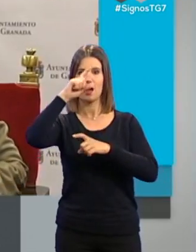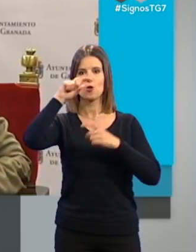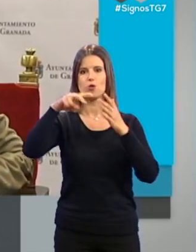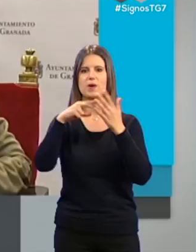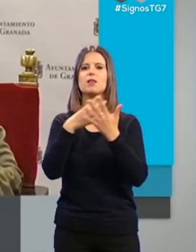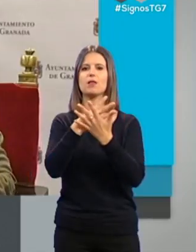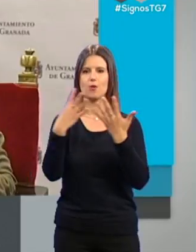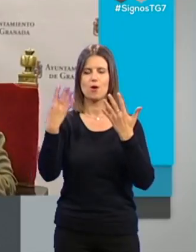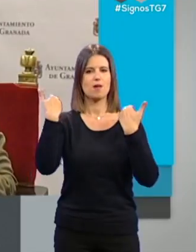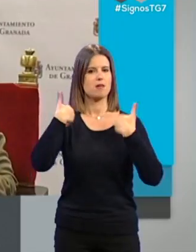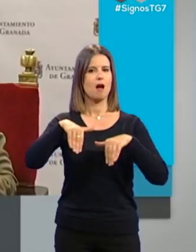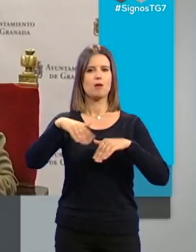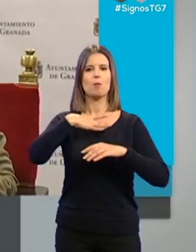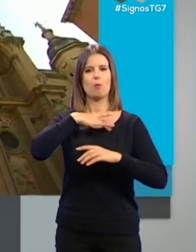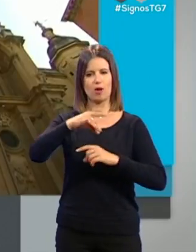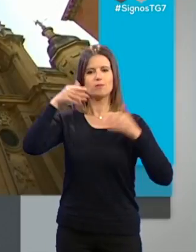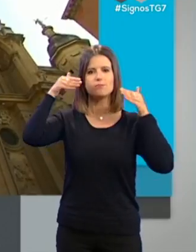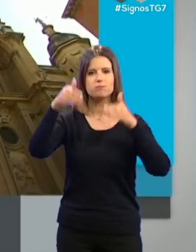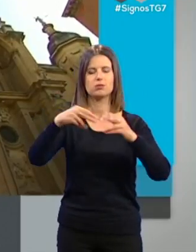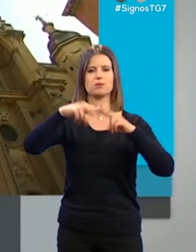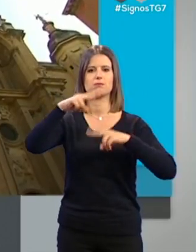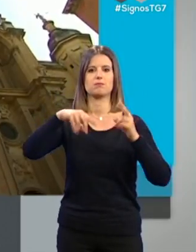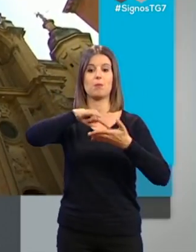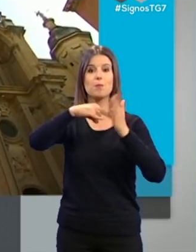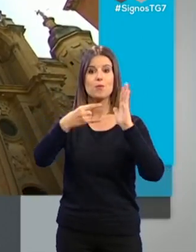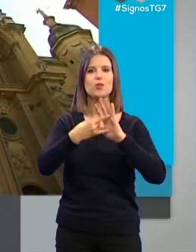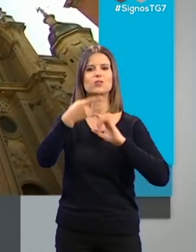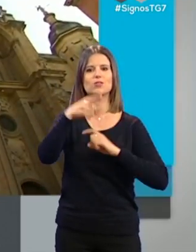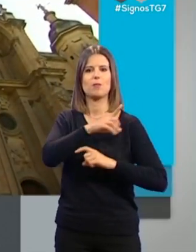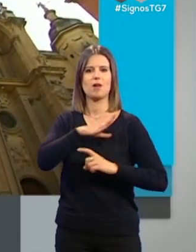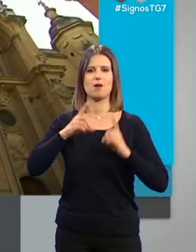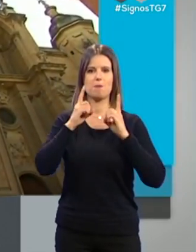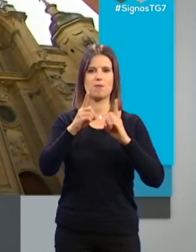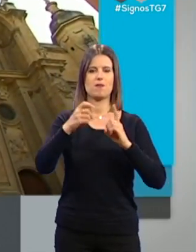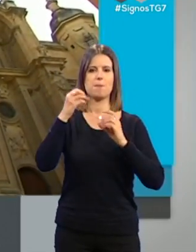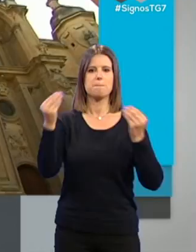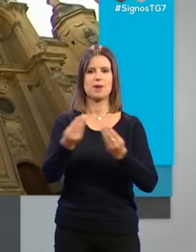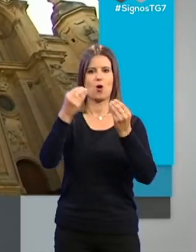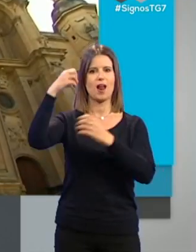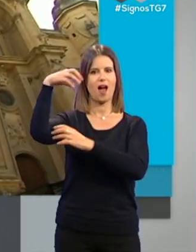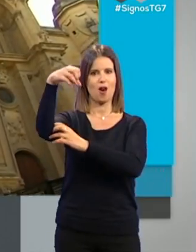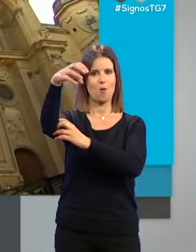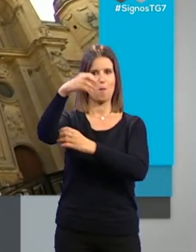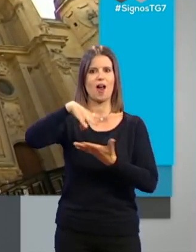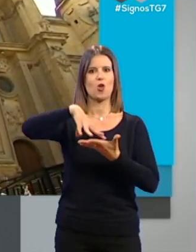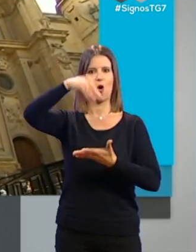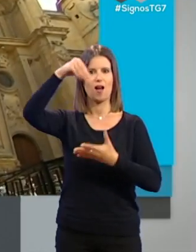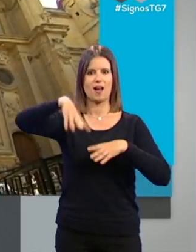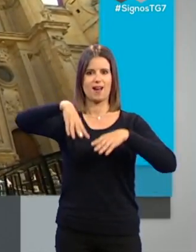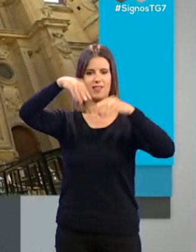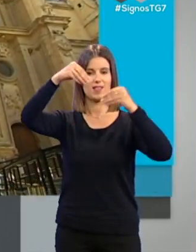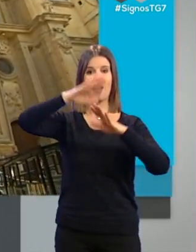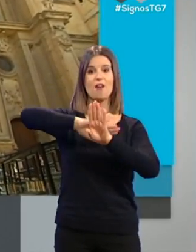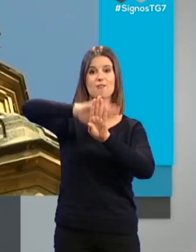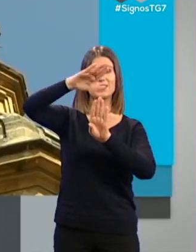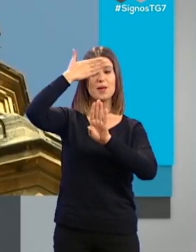se pueda intervenir. El proyecto también prevé la mejora del alumbrado ornamental de la catedral, interviniendo en la